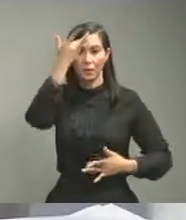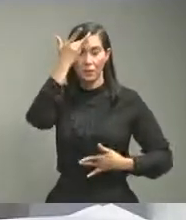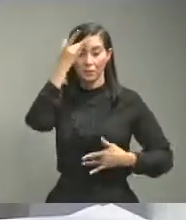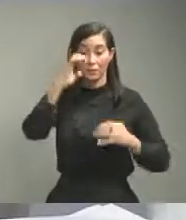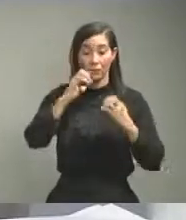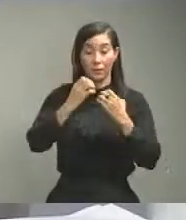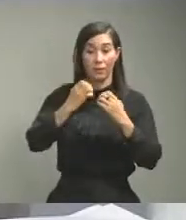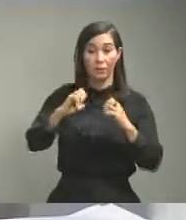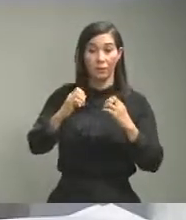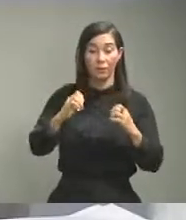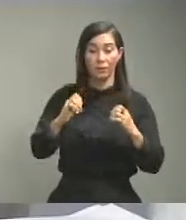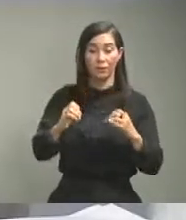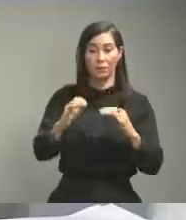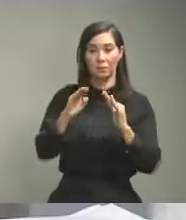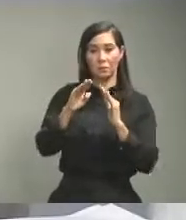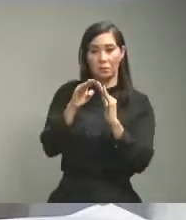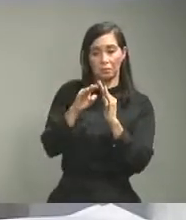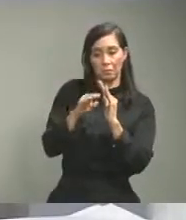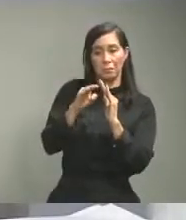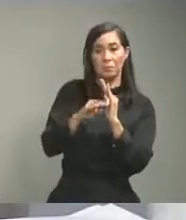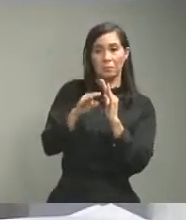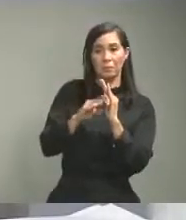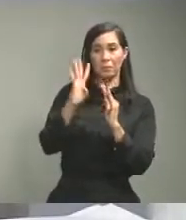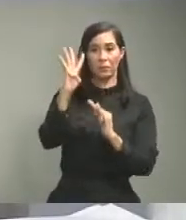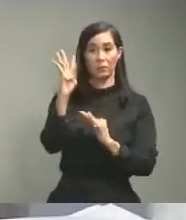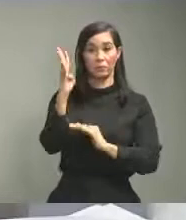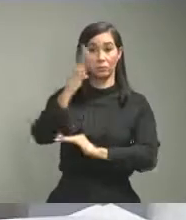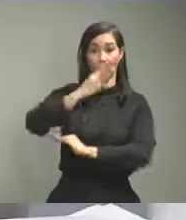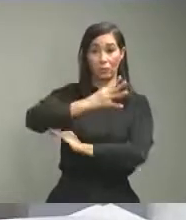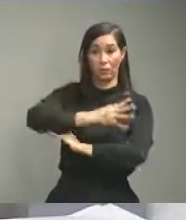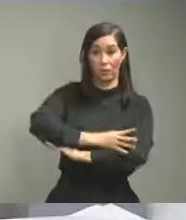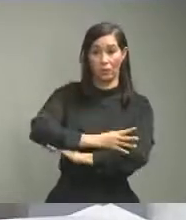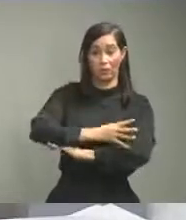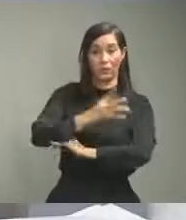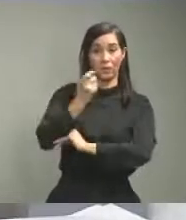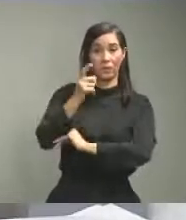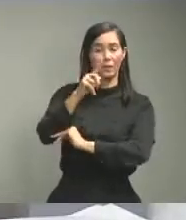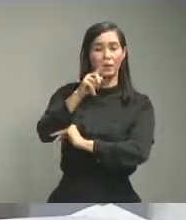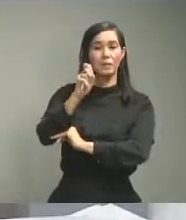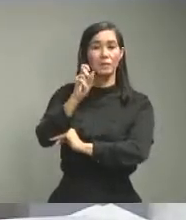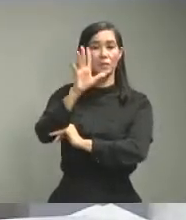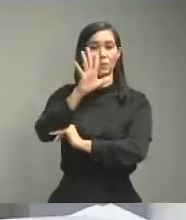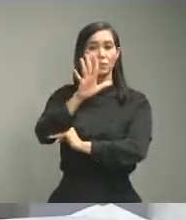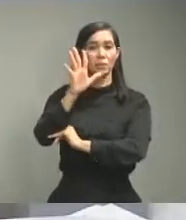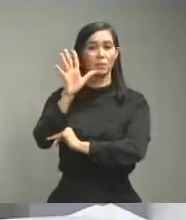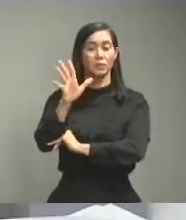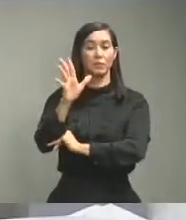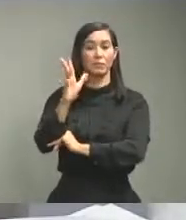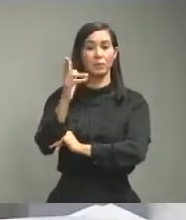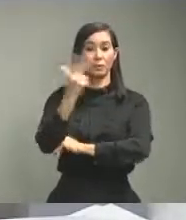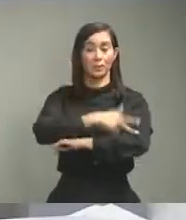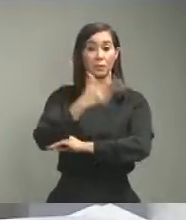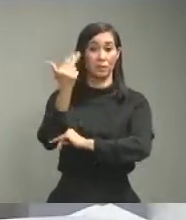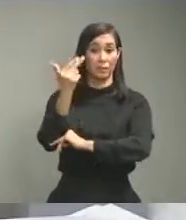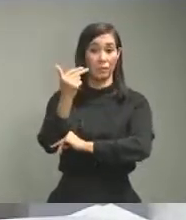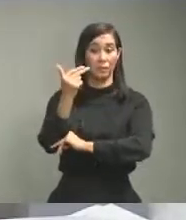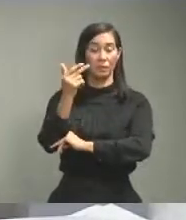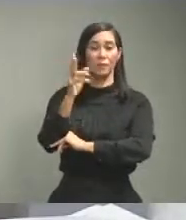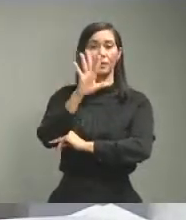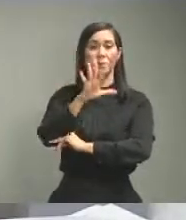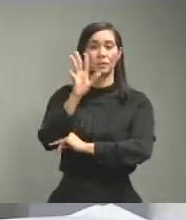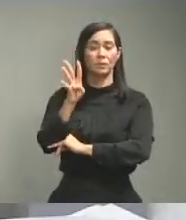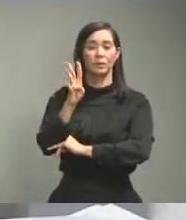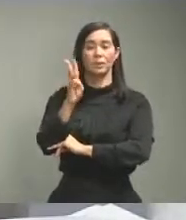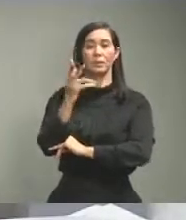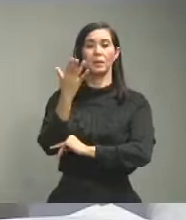descendiendo en los últimos cuatro días de 155 el día 13, 143